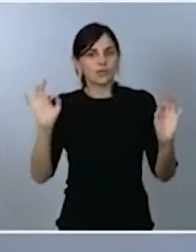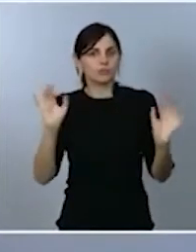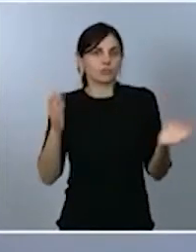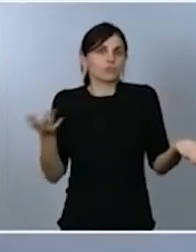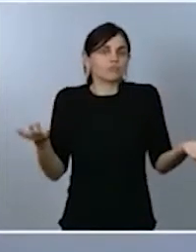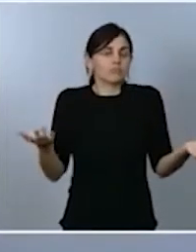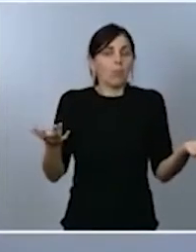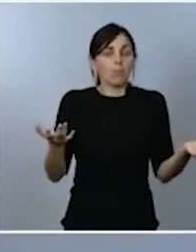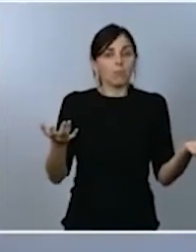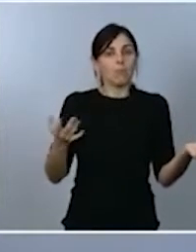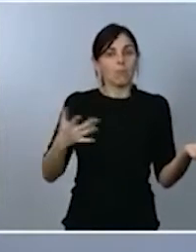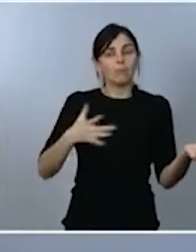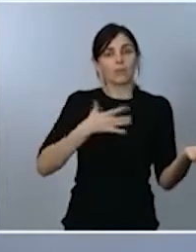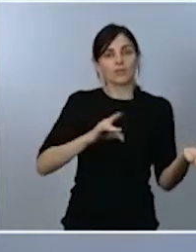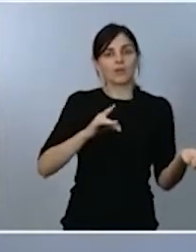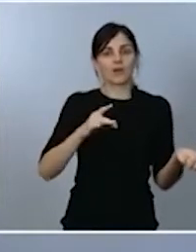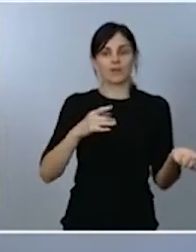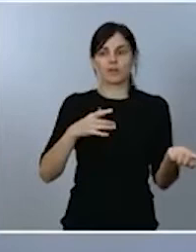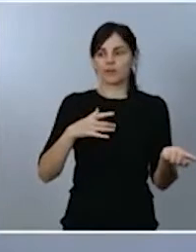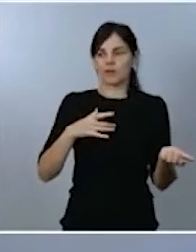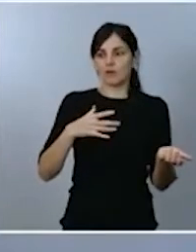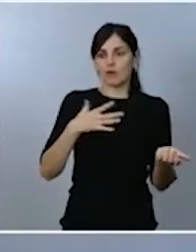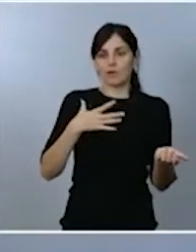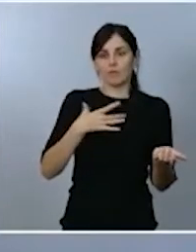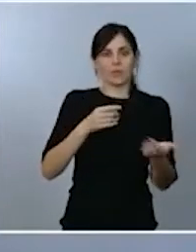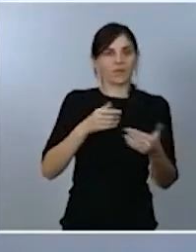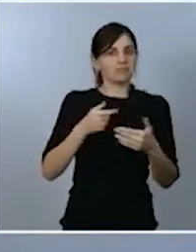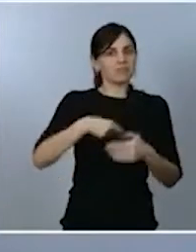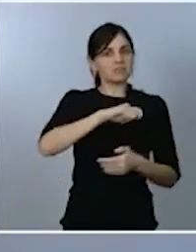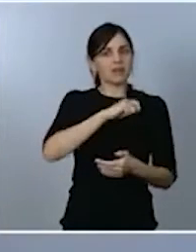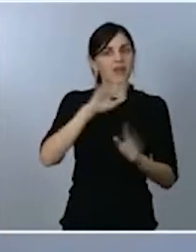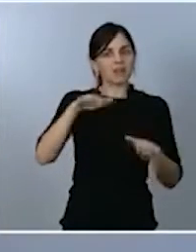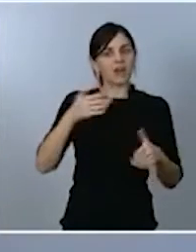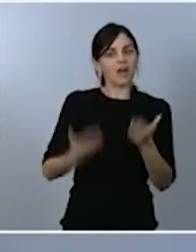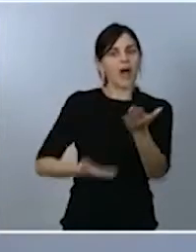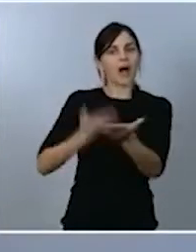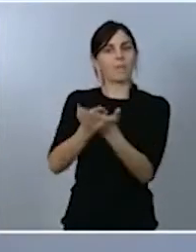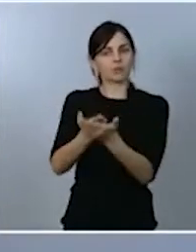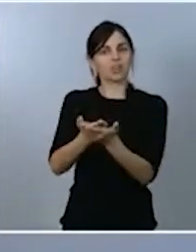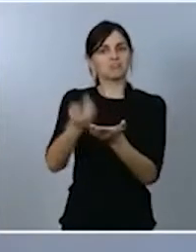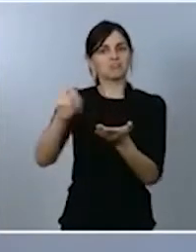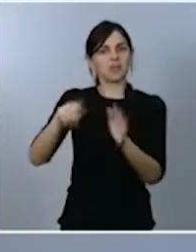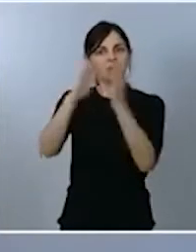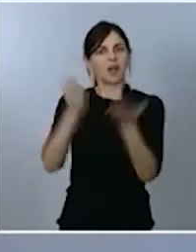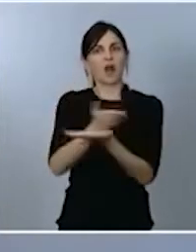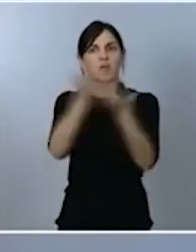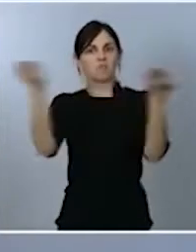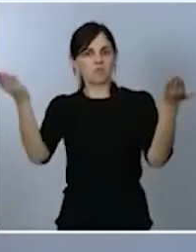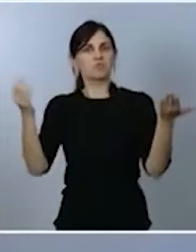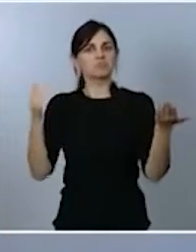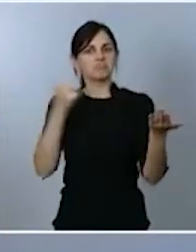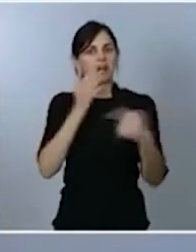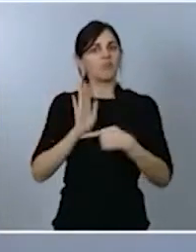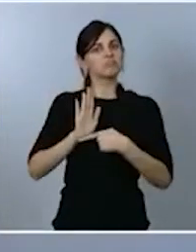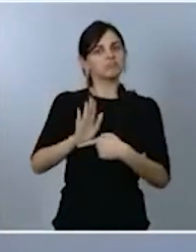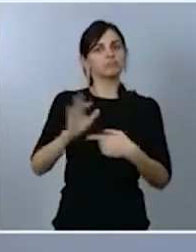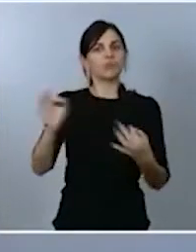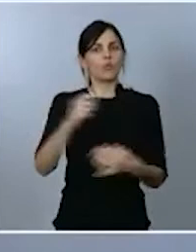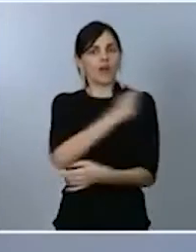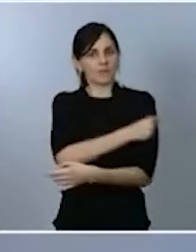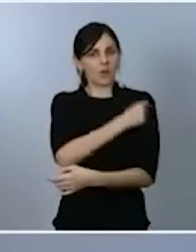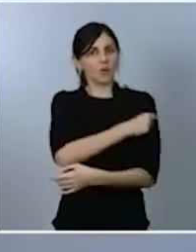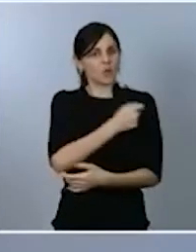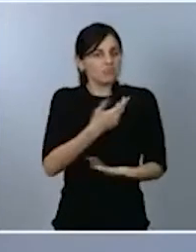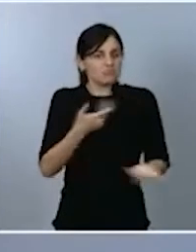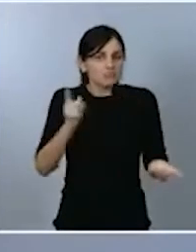aportar al mundo algo diferente y algo que pudiera ser de mayor interés que